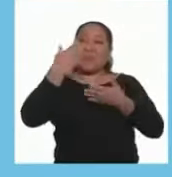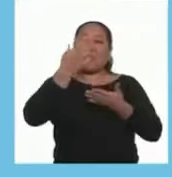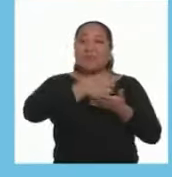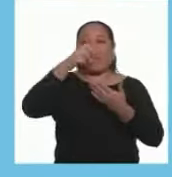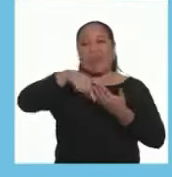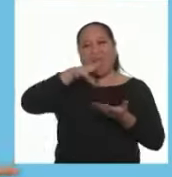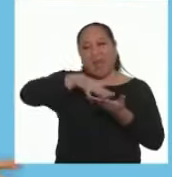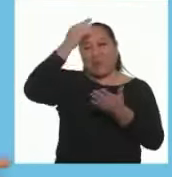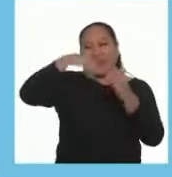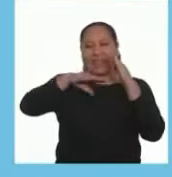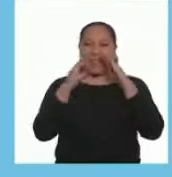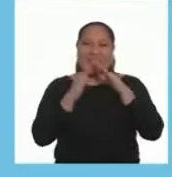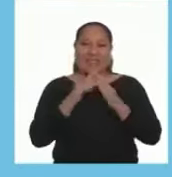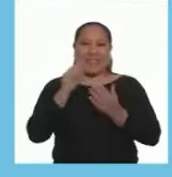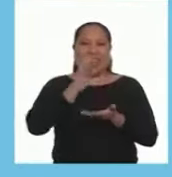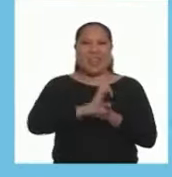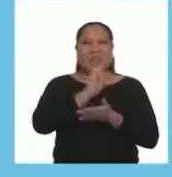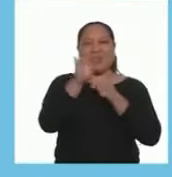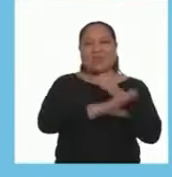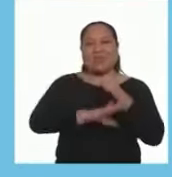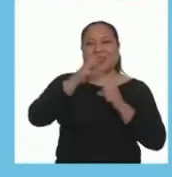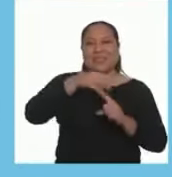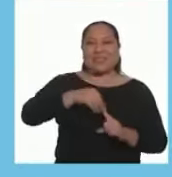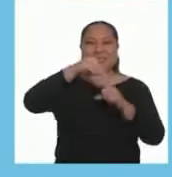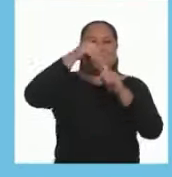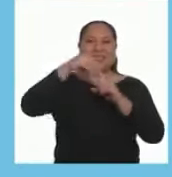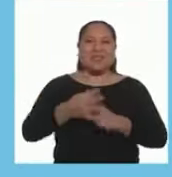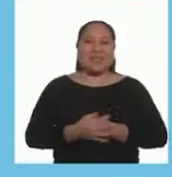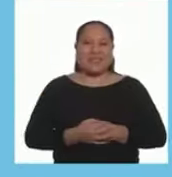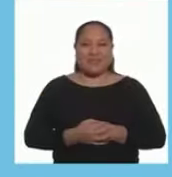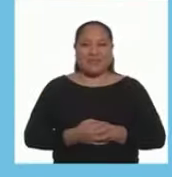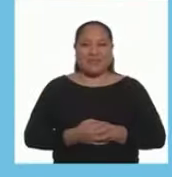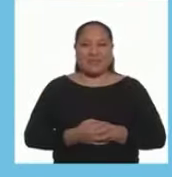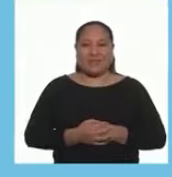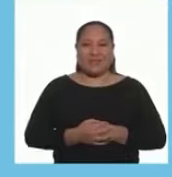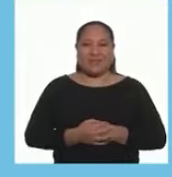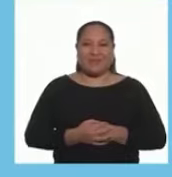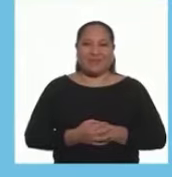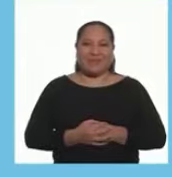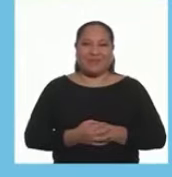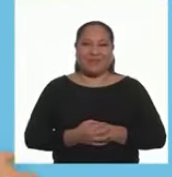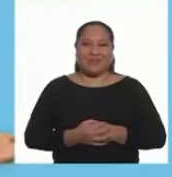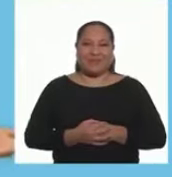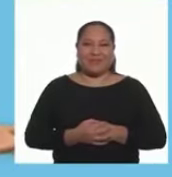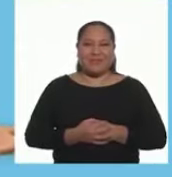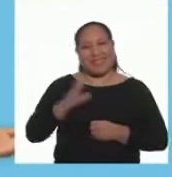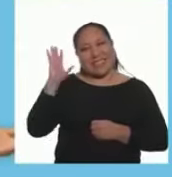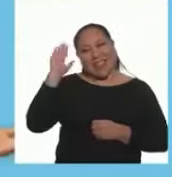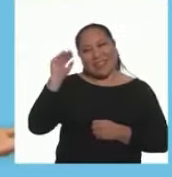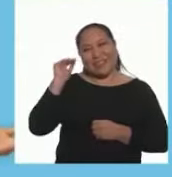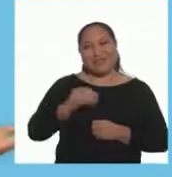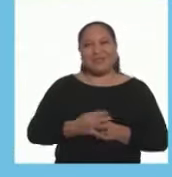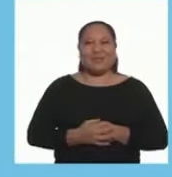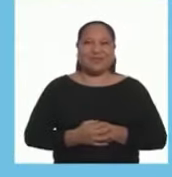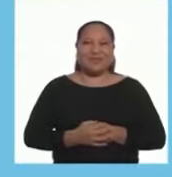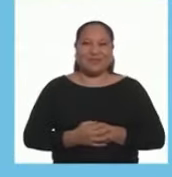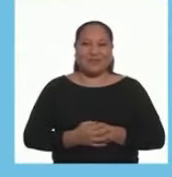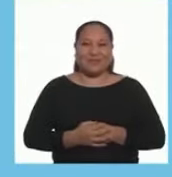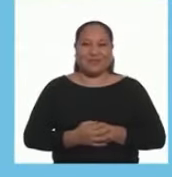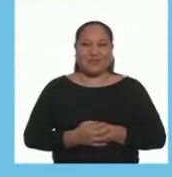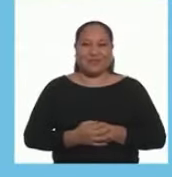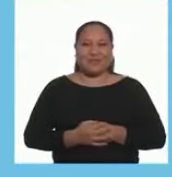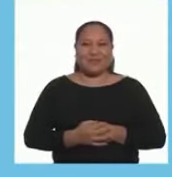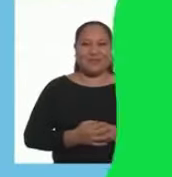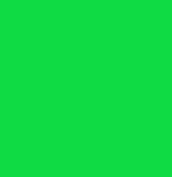¡Nos vemos en el siguiente programa de Aprendo en Casa Educación Básica Especial! ¡Tú para Anchisca, mamás y cuna!